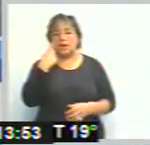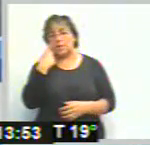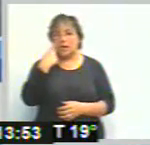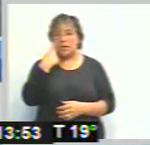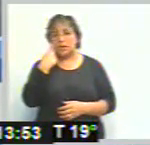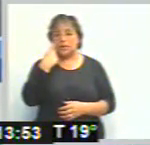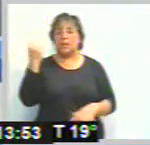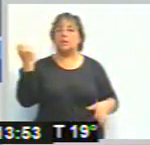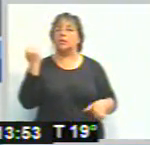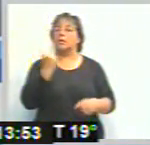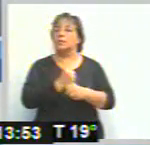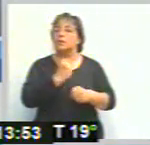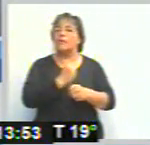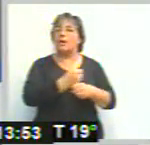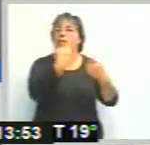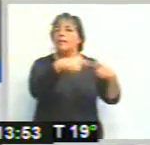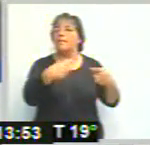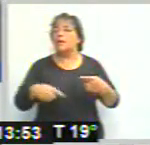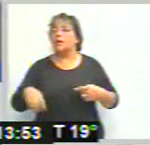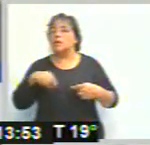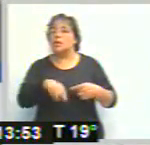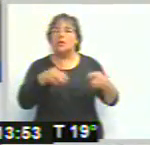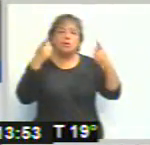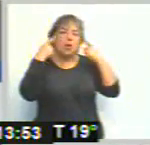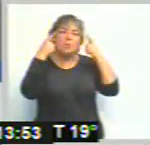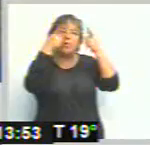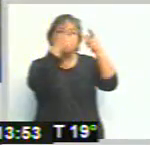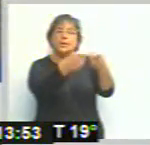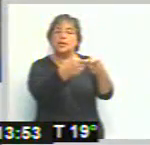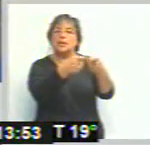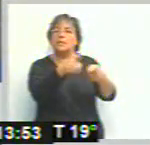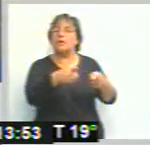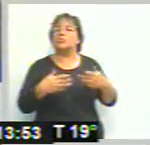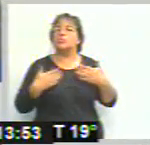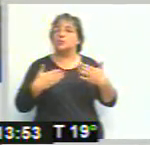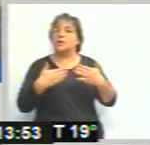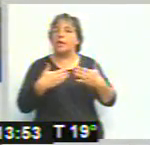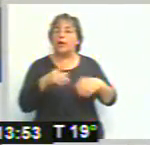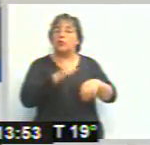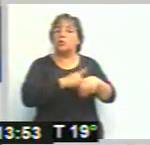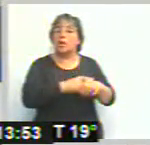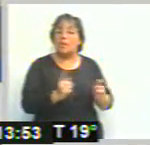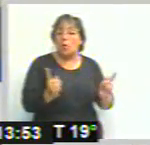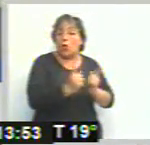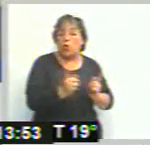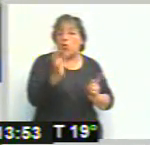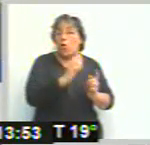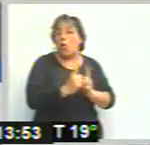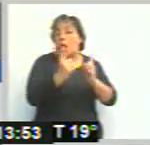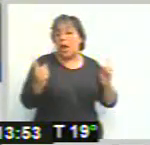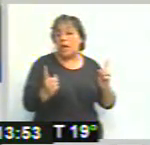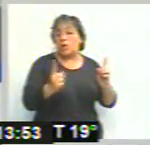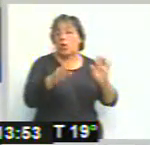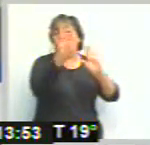coordinar una serie de aspectos y lograr estos objetivos que, ya sea a corto o mediano plazo, estamos hablando de programas,